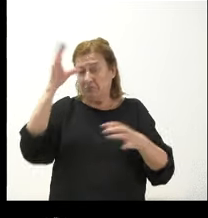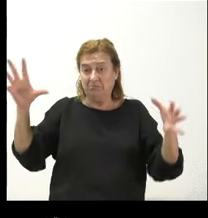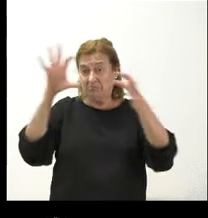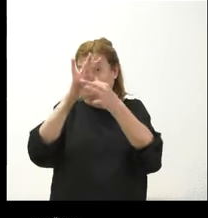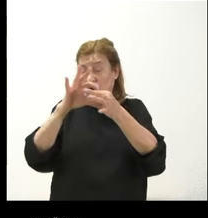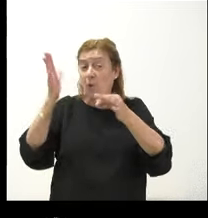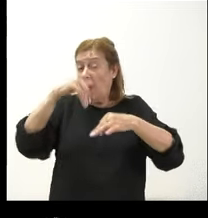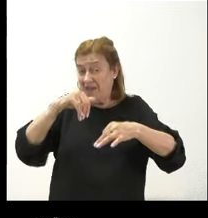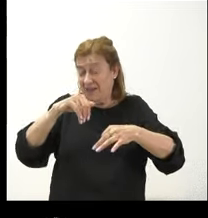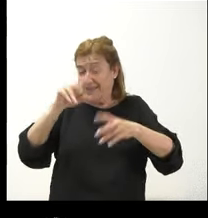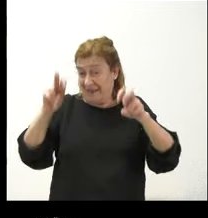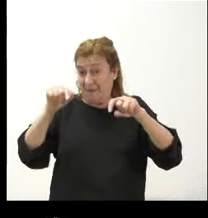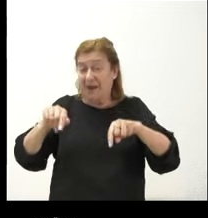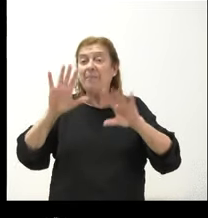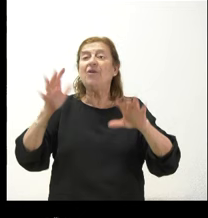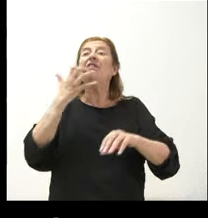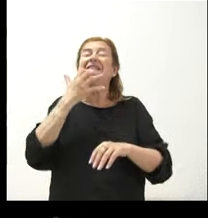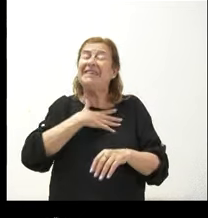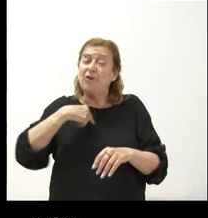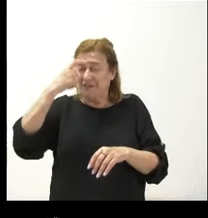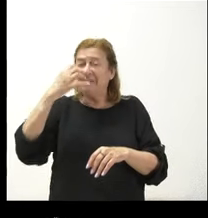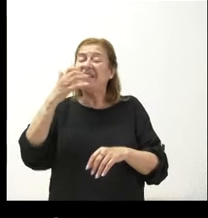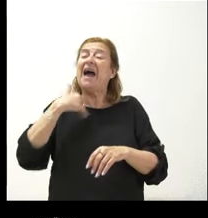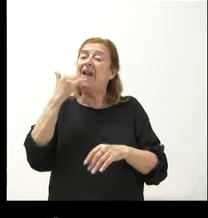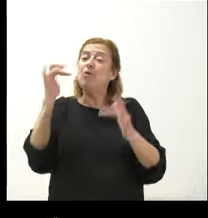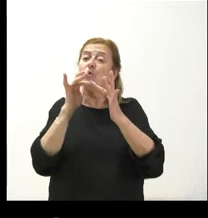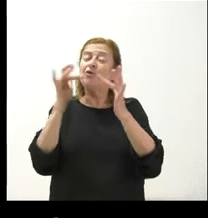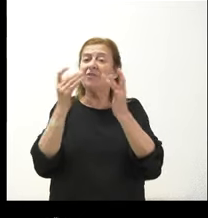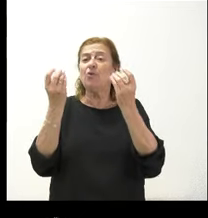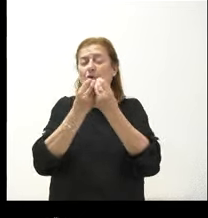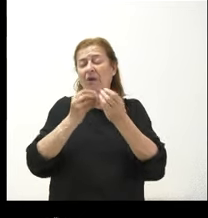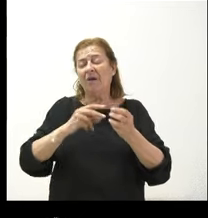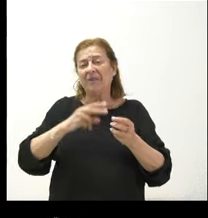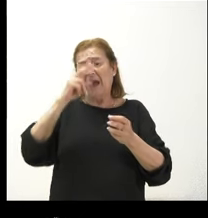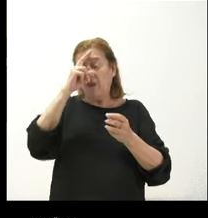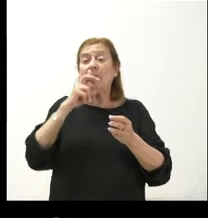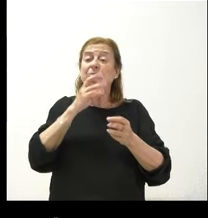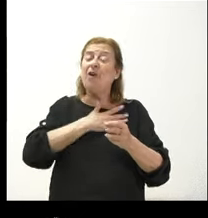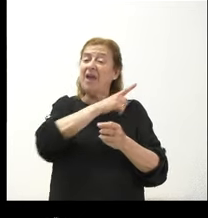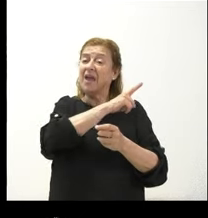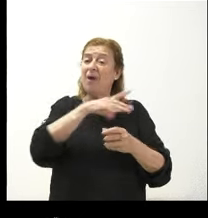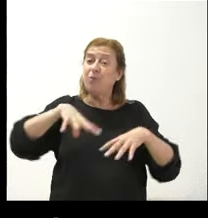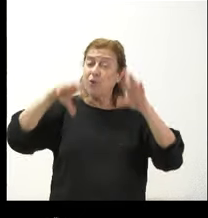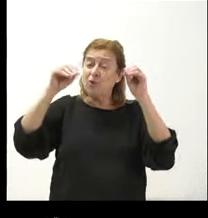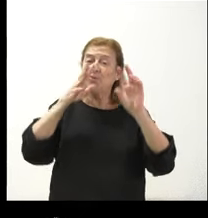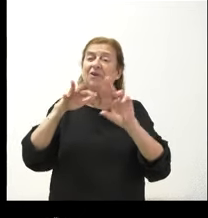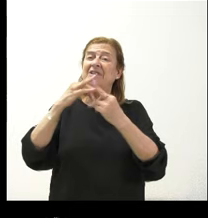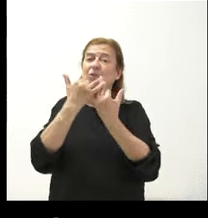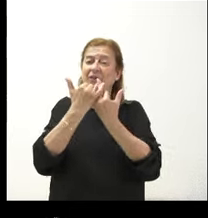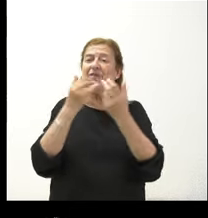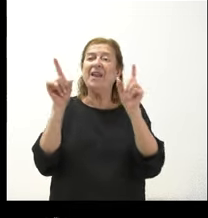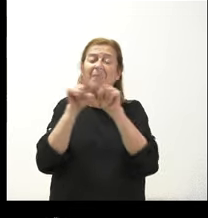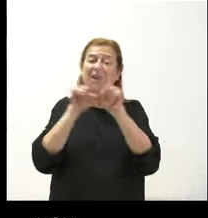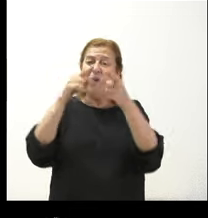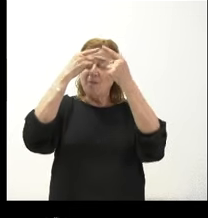me gustaría saber si se han puesto en contacto con el arzobispado de Burgos ante la situación de las hermanas Clarisas